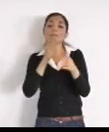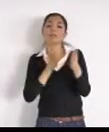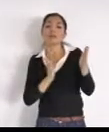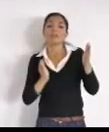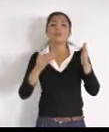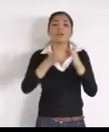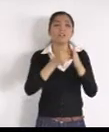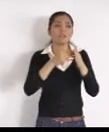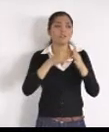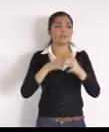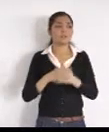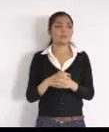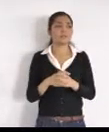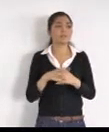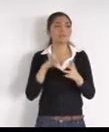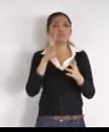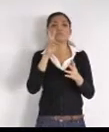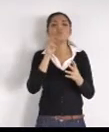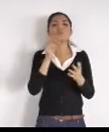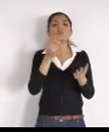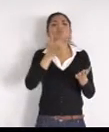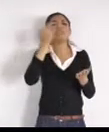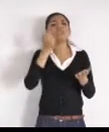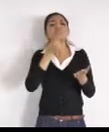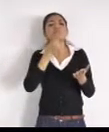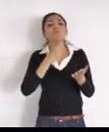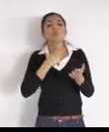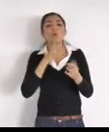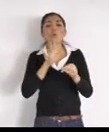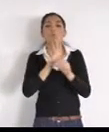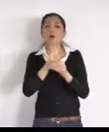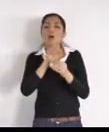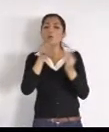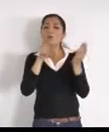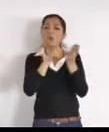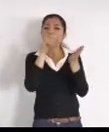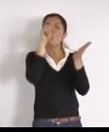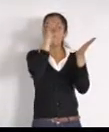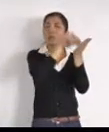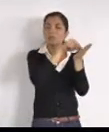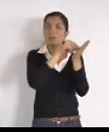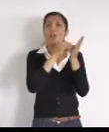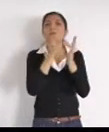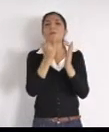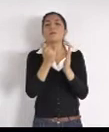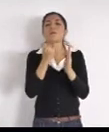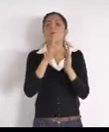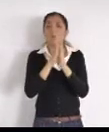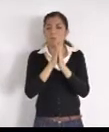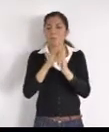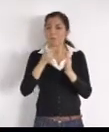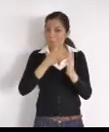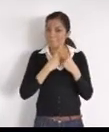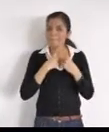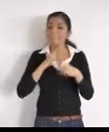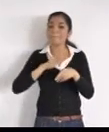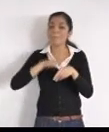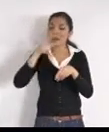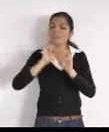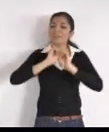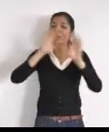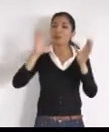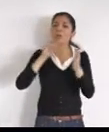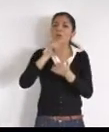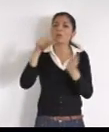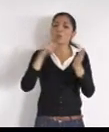refieras, si me puedes dar, un poquito más, datos, para revisar, y lo que tengamos, que hacer, en cuanto a señalización, en todo el entorno, de la obra,